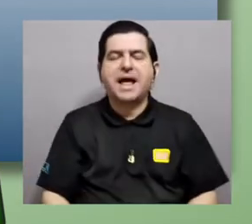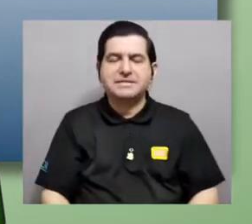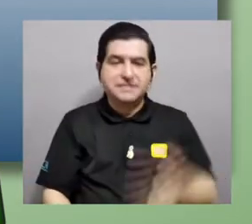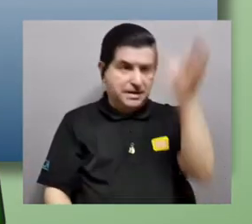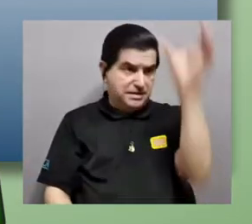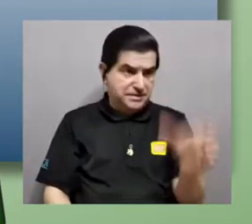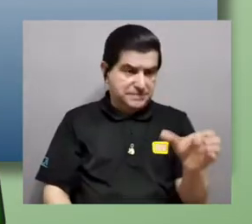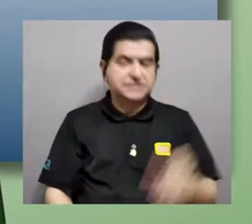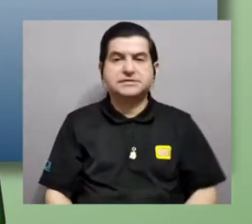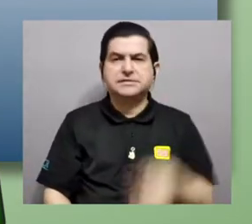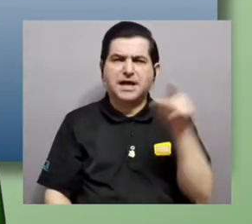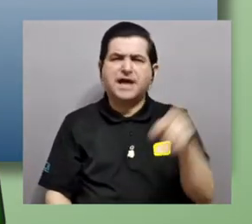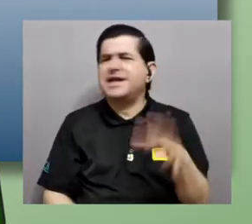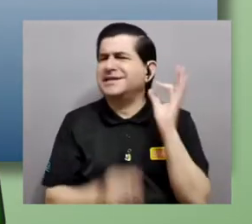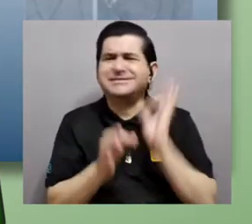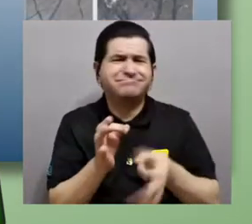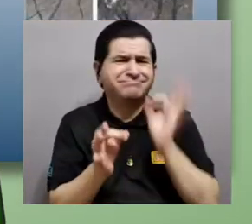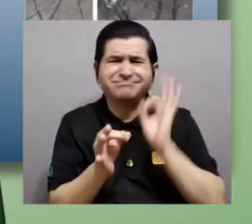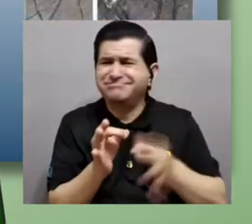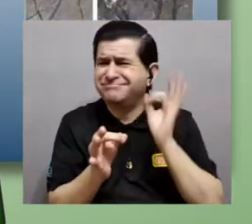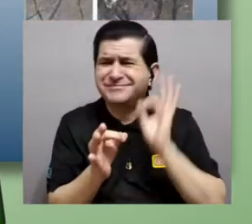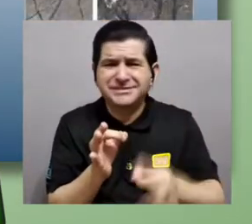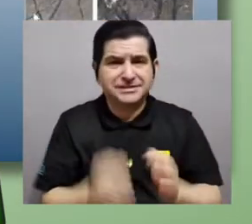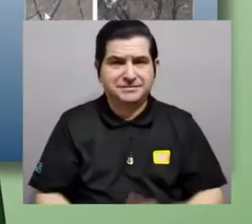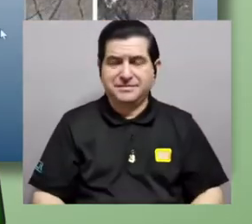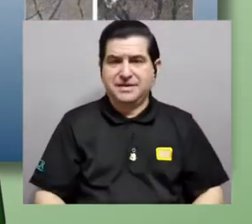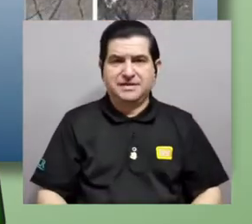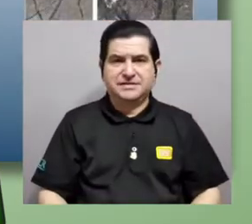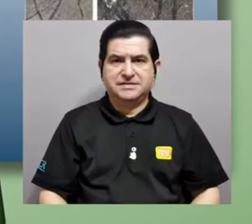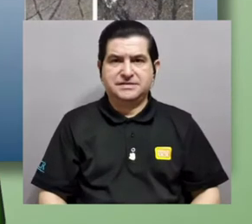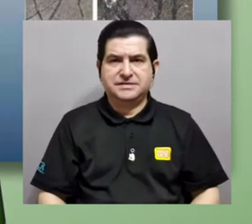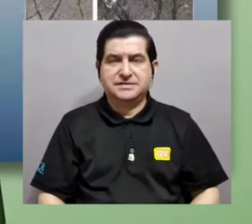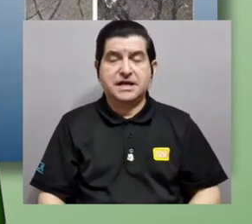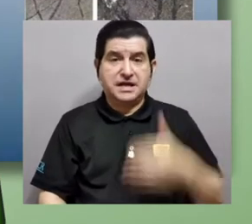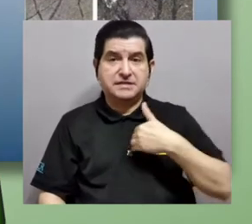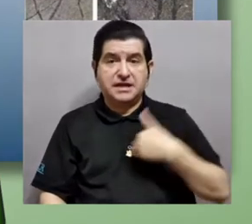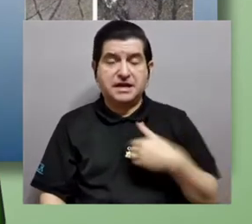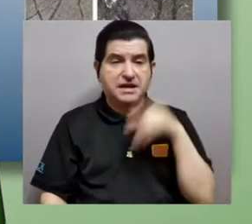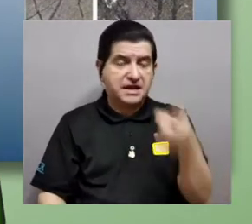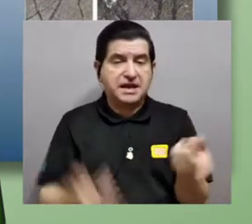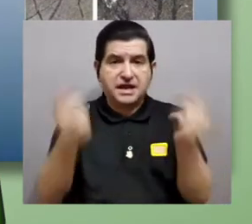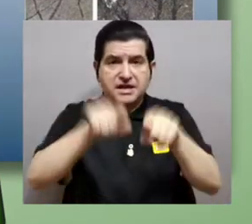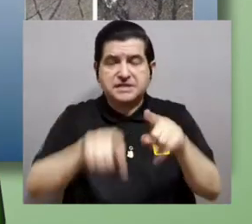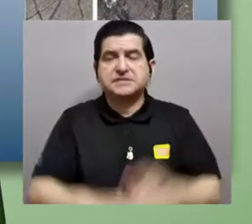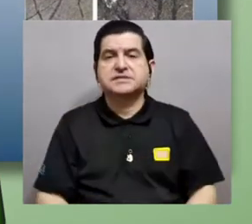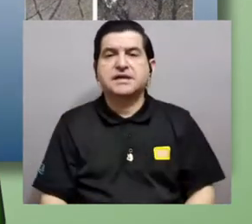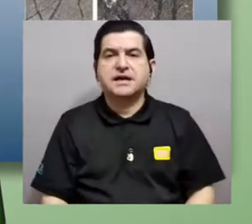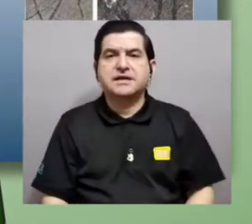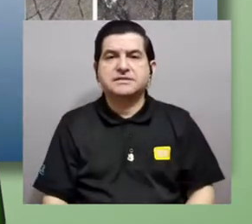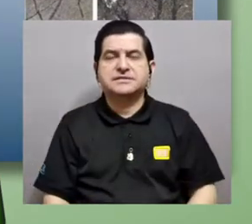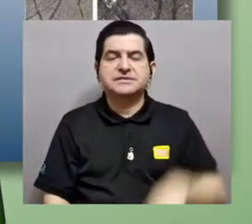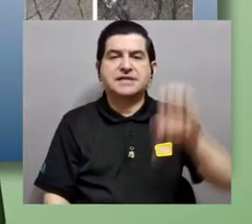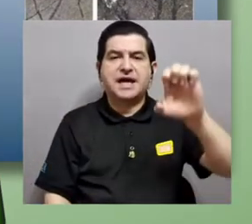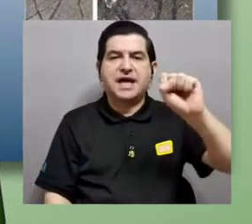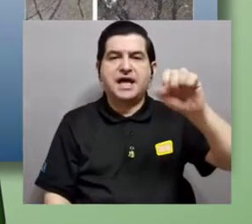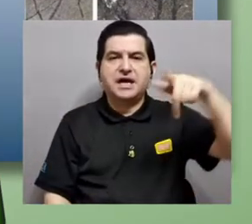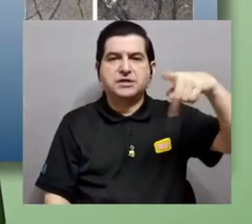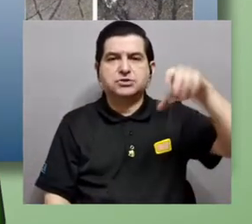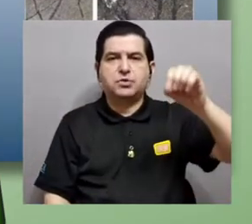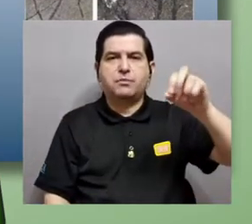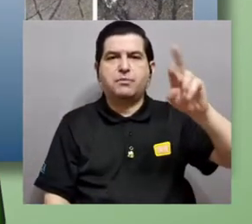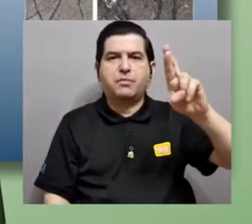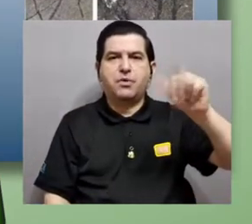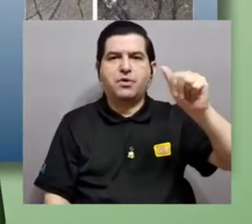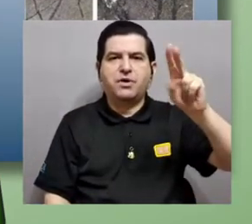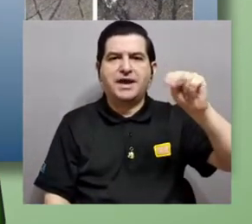primeros, que eran plantas muy simples, unas plantas muy simples con bifurcación y con los esporangios. La parte terminal,